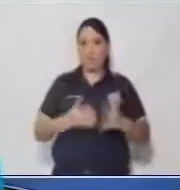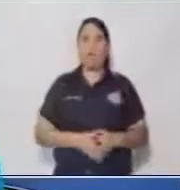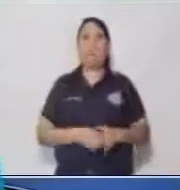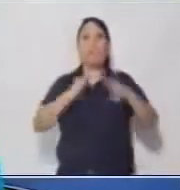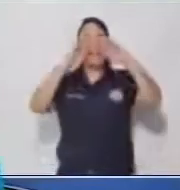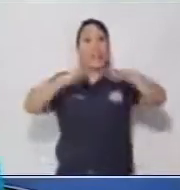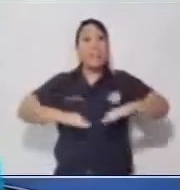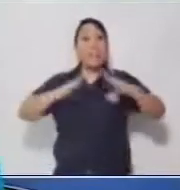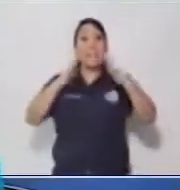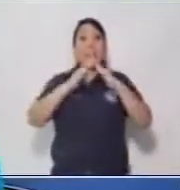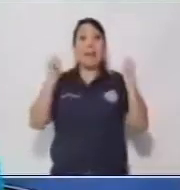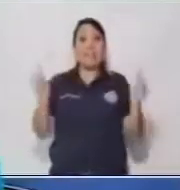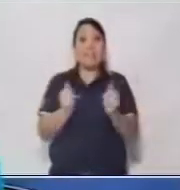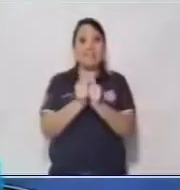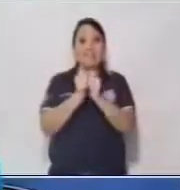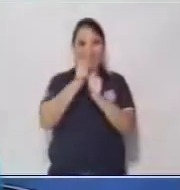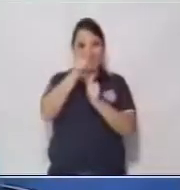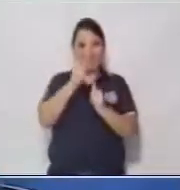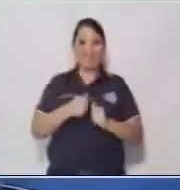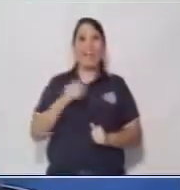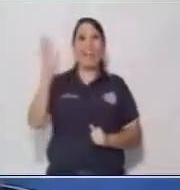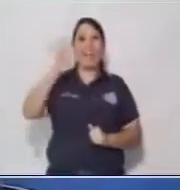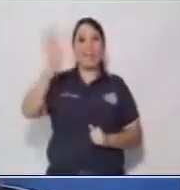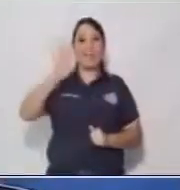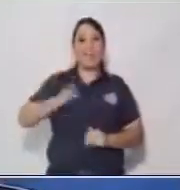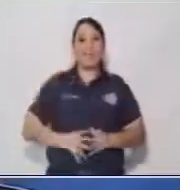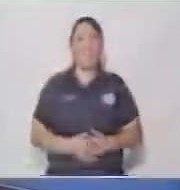Quédate en casa, juntos lo lograremos. Hasta pronto.